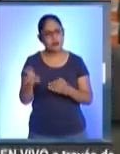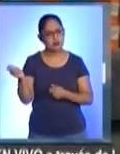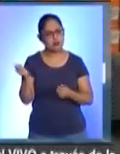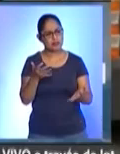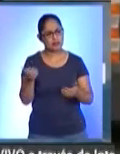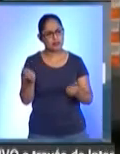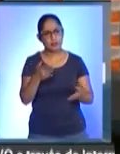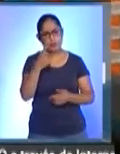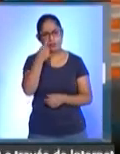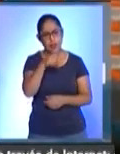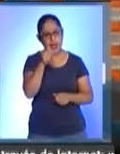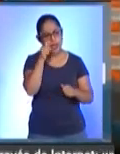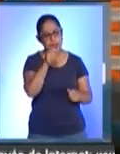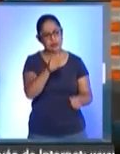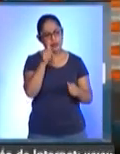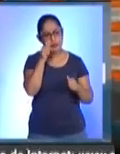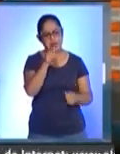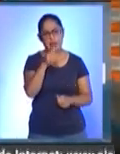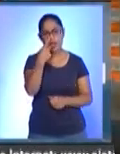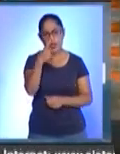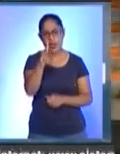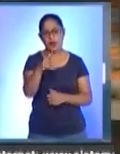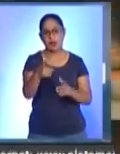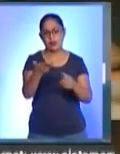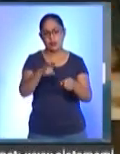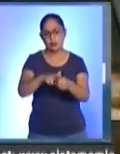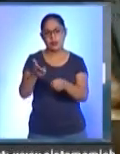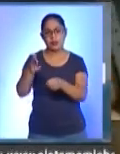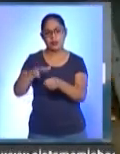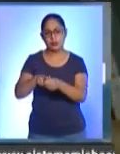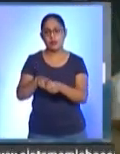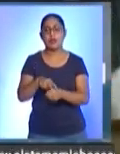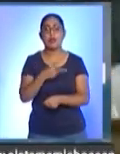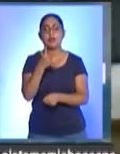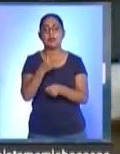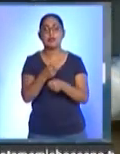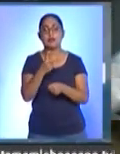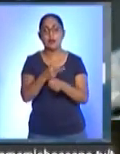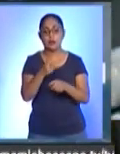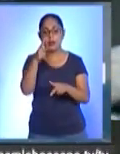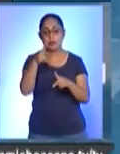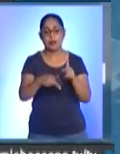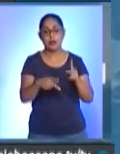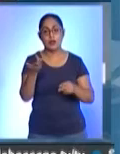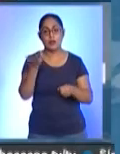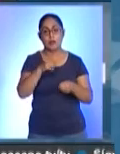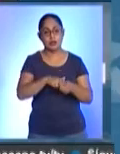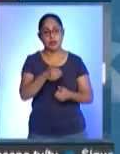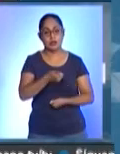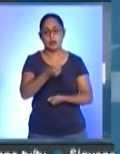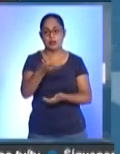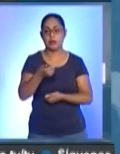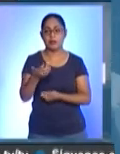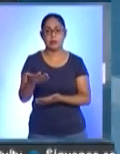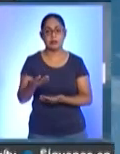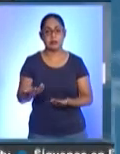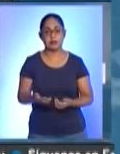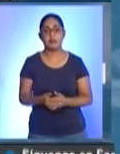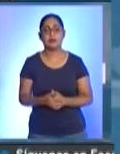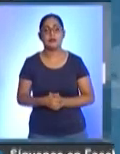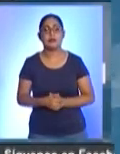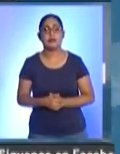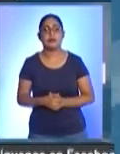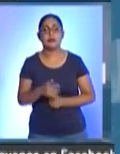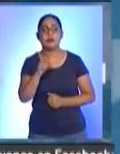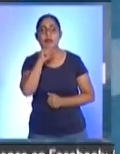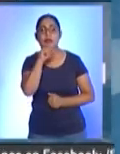nivel de atención, que es en los centros de salud, como para el segundo nivel que se otorga en los hospitales. Tan solo, bueno,